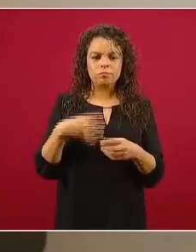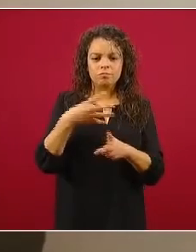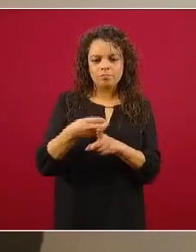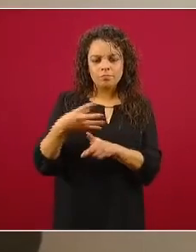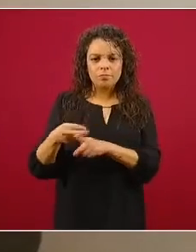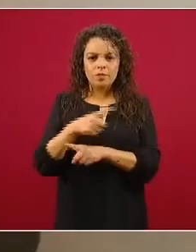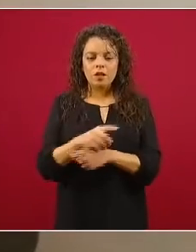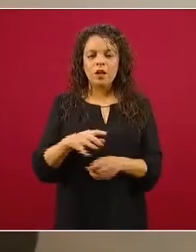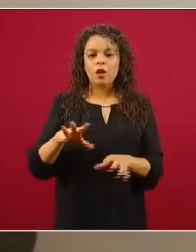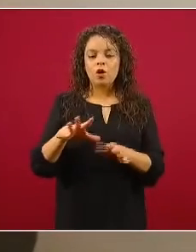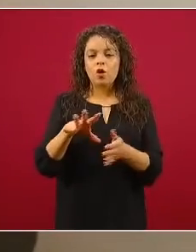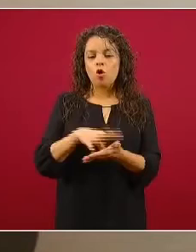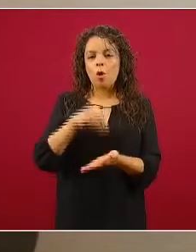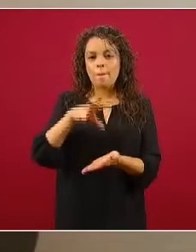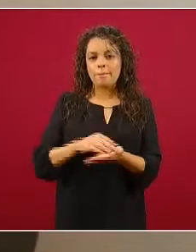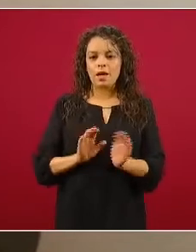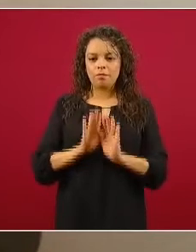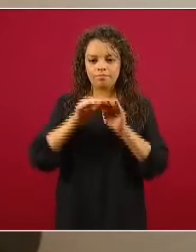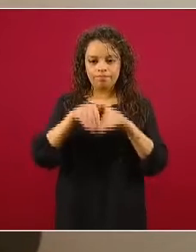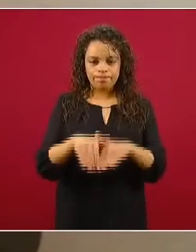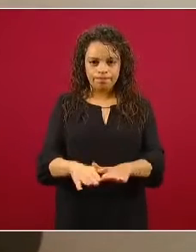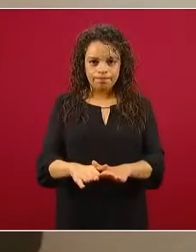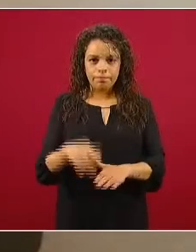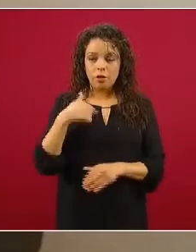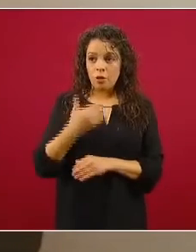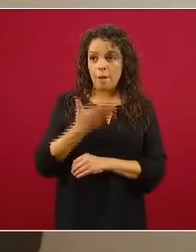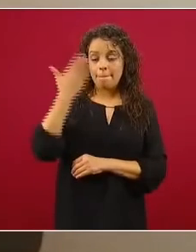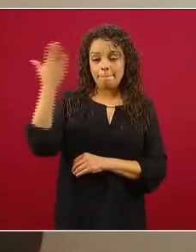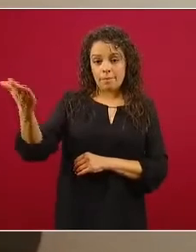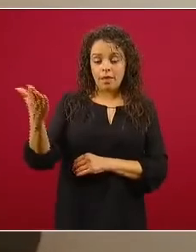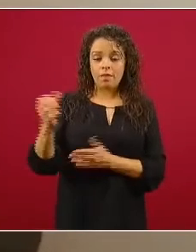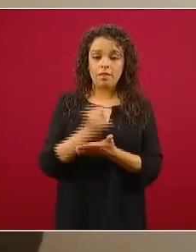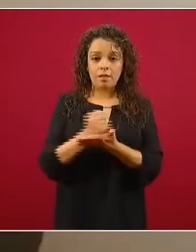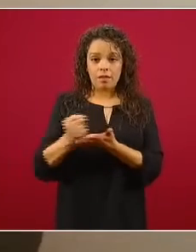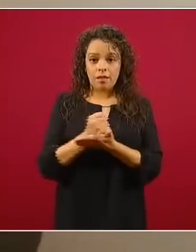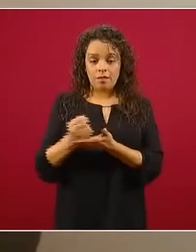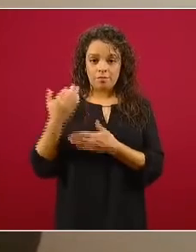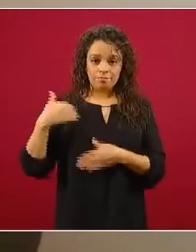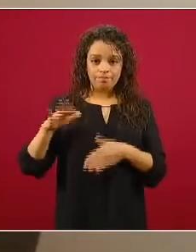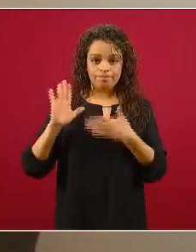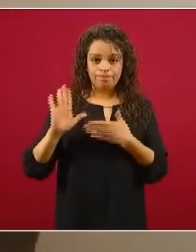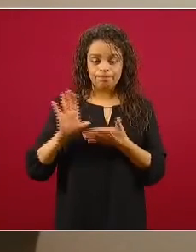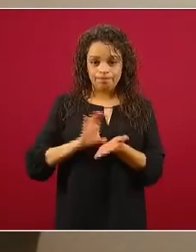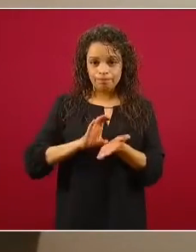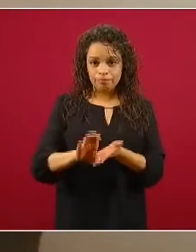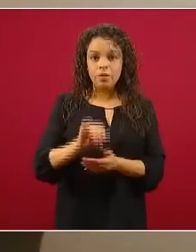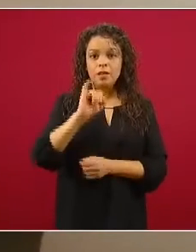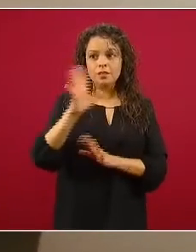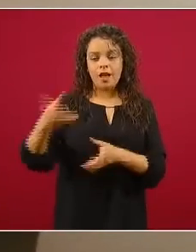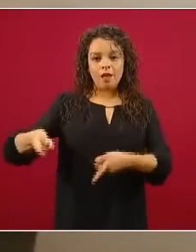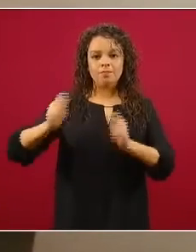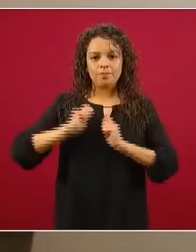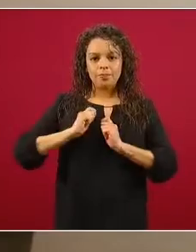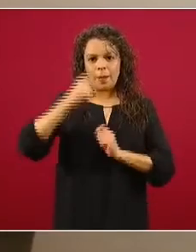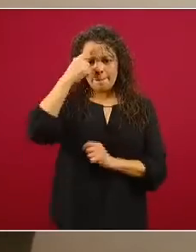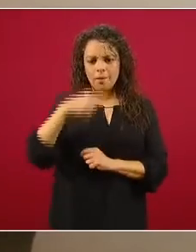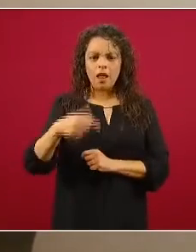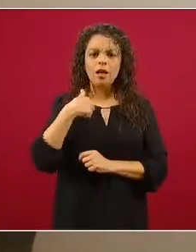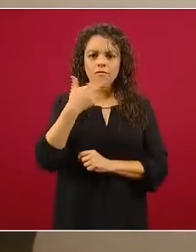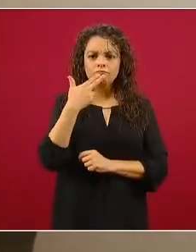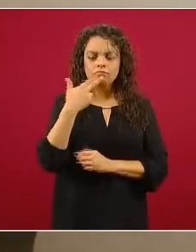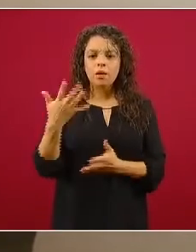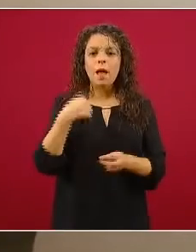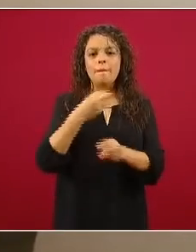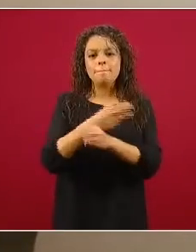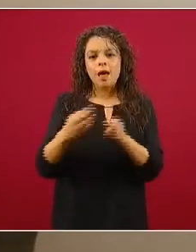días solicitamos el crédito a la palabra y nos lo otorgaron y este crédito servirá para pagar a nuestros empleados y comprar insumos